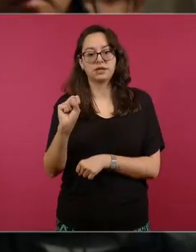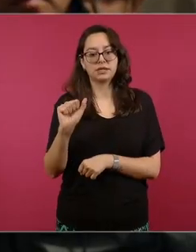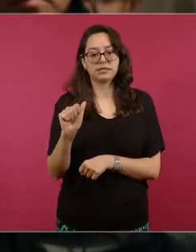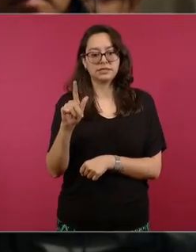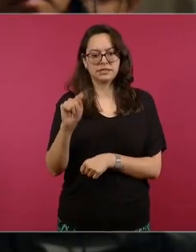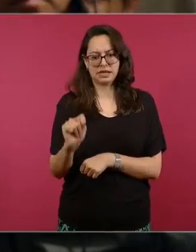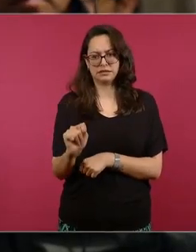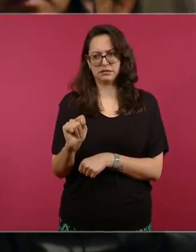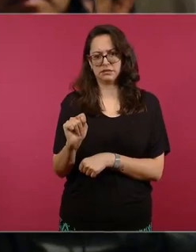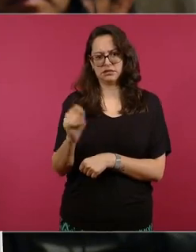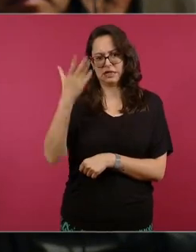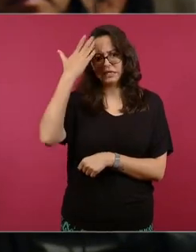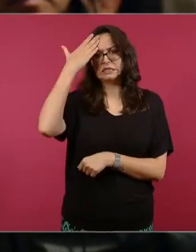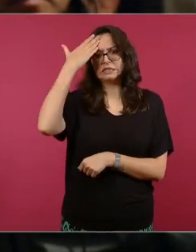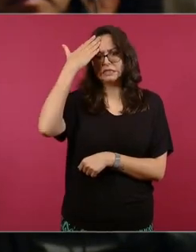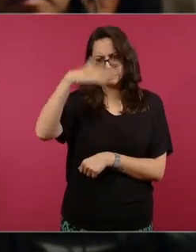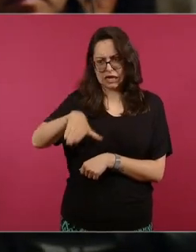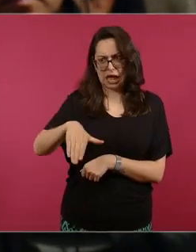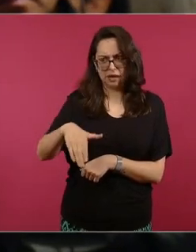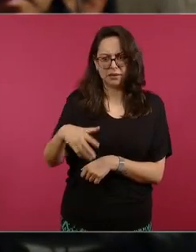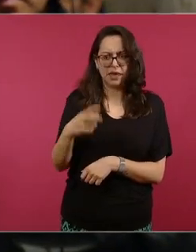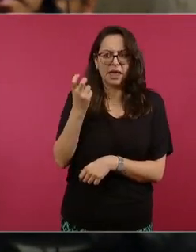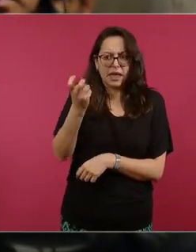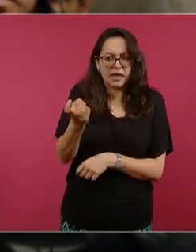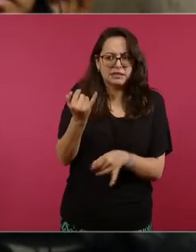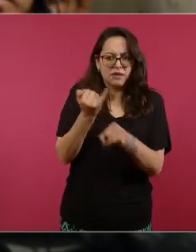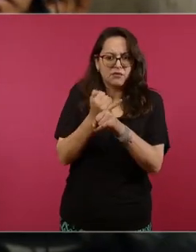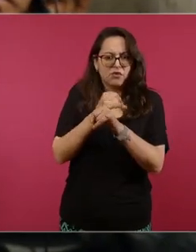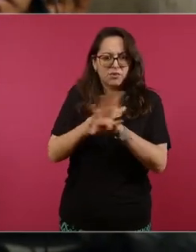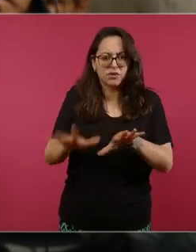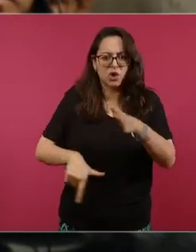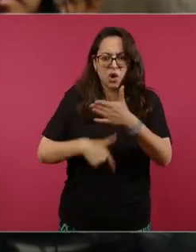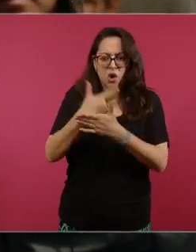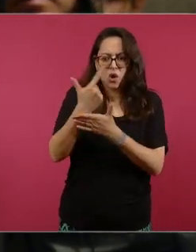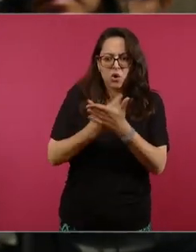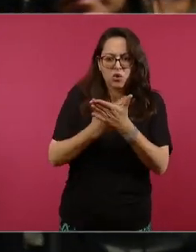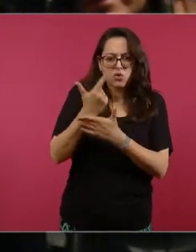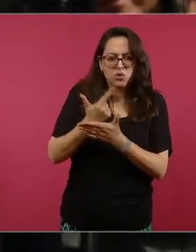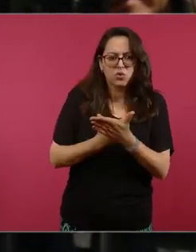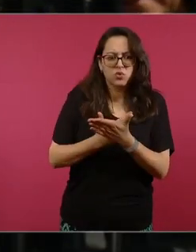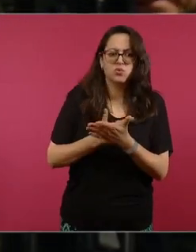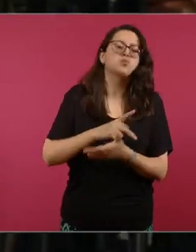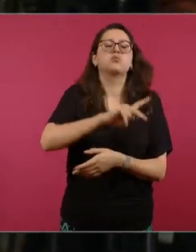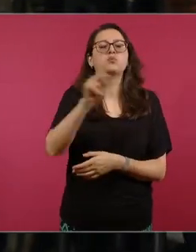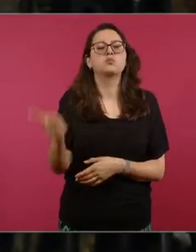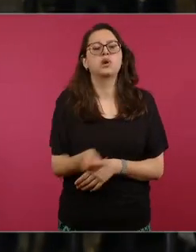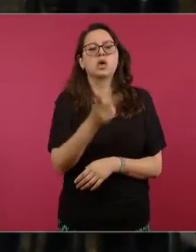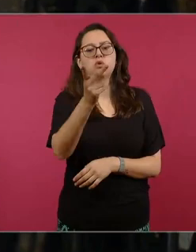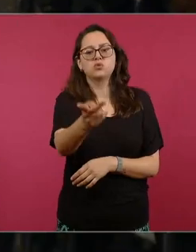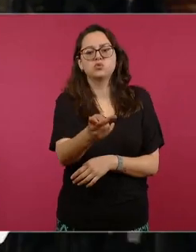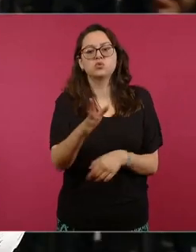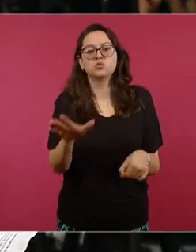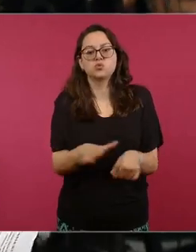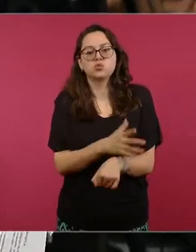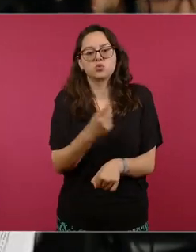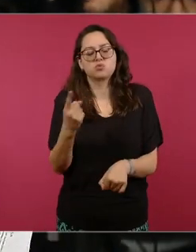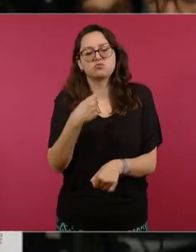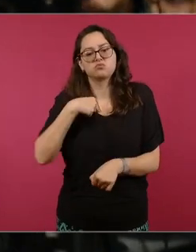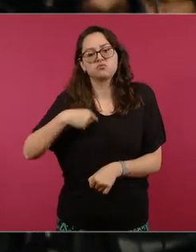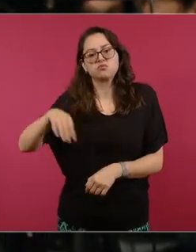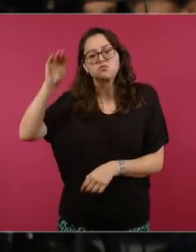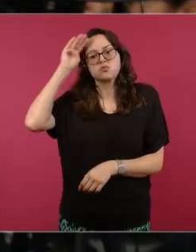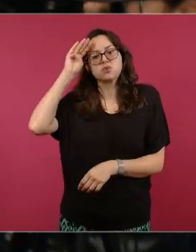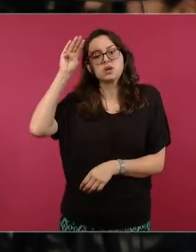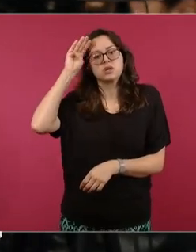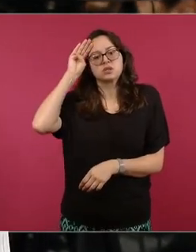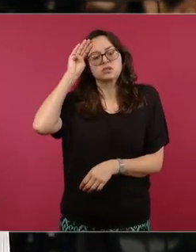tiene conocimiento de la actualización de estas deudas del grupo salinas le pregunto presidente porque considero que es un asunto